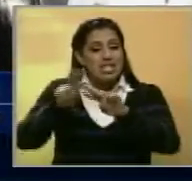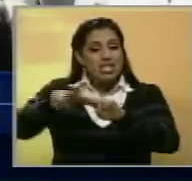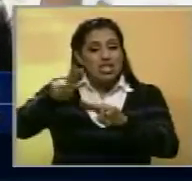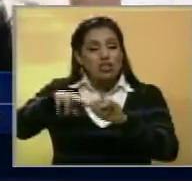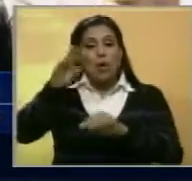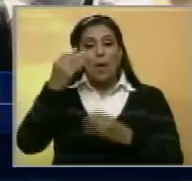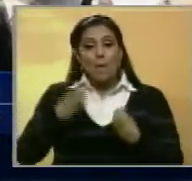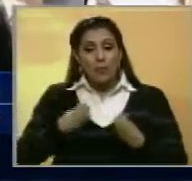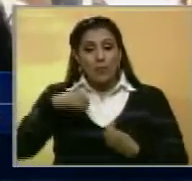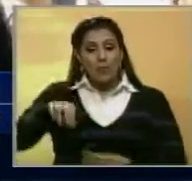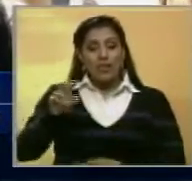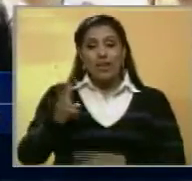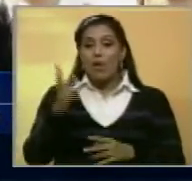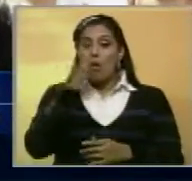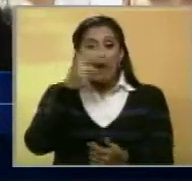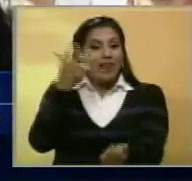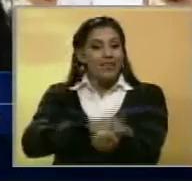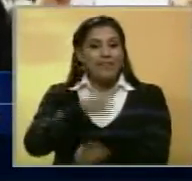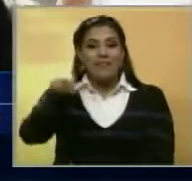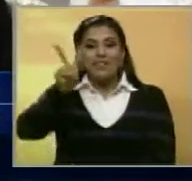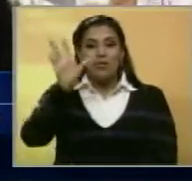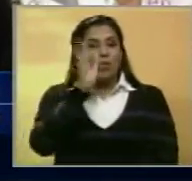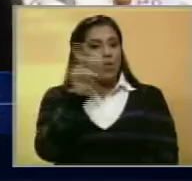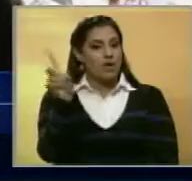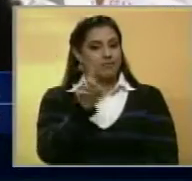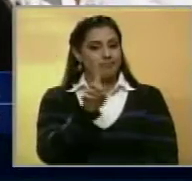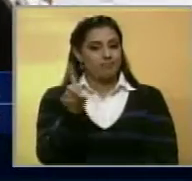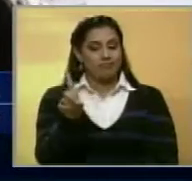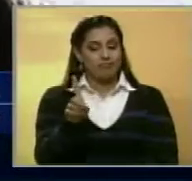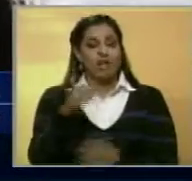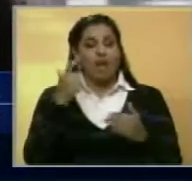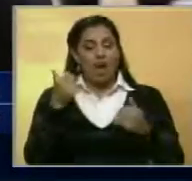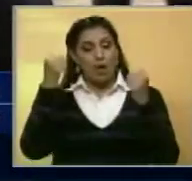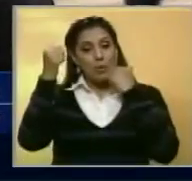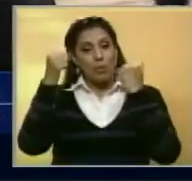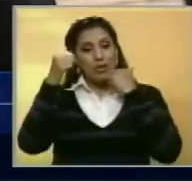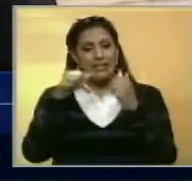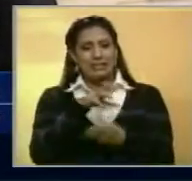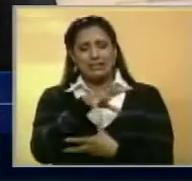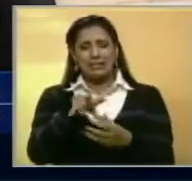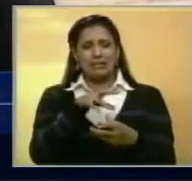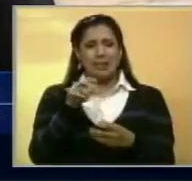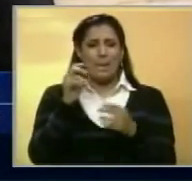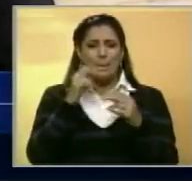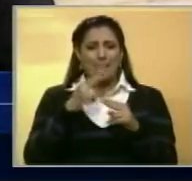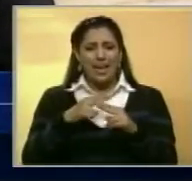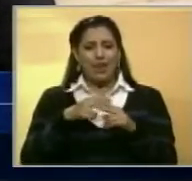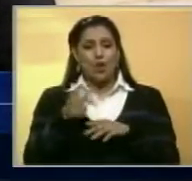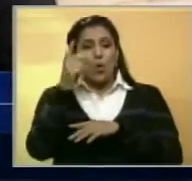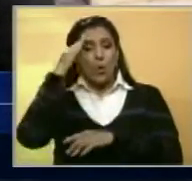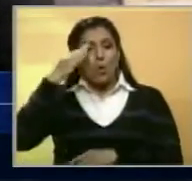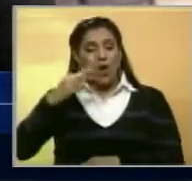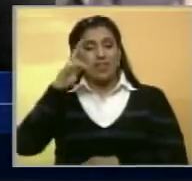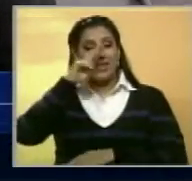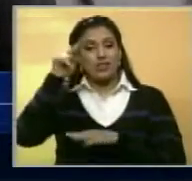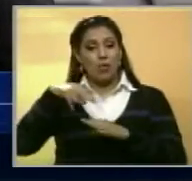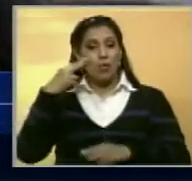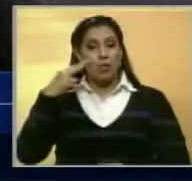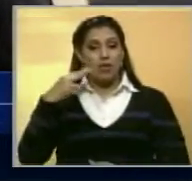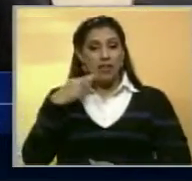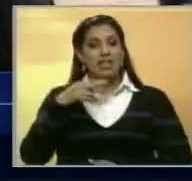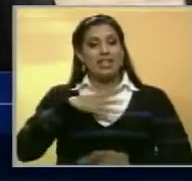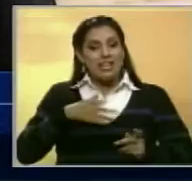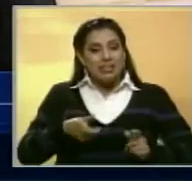venezolanos vale. No hay quimios en Venezuela. Por momento la manifestación se tornó tensa ante la presencia de funcionarios de la Guardia Nacional Bolivariana